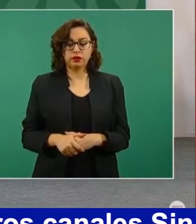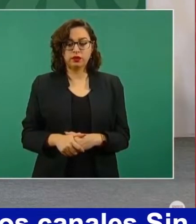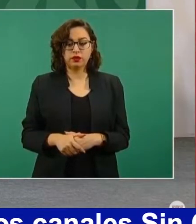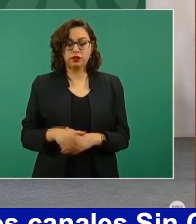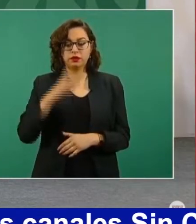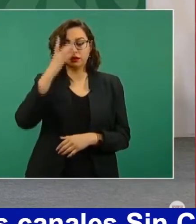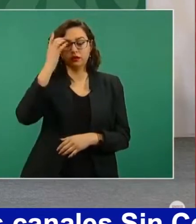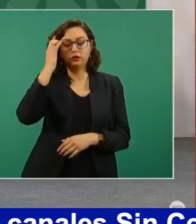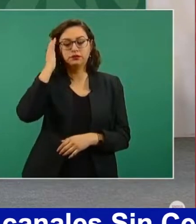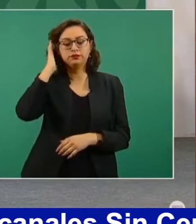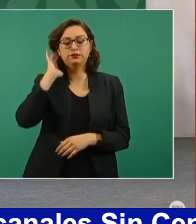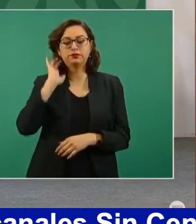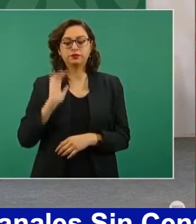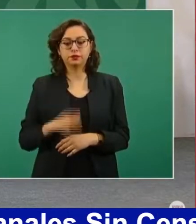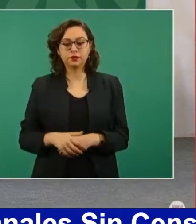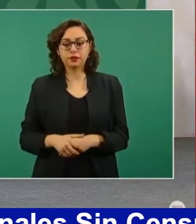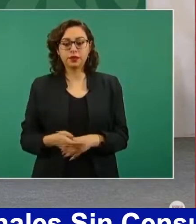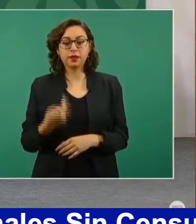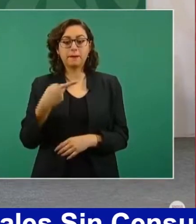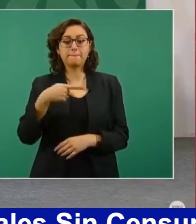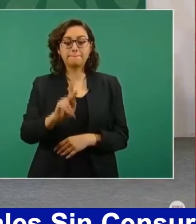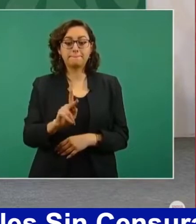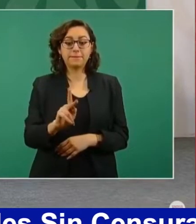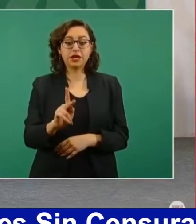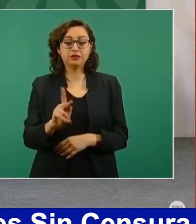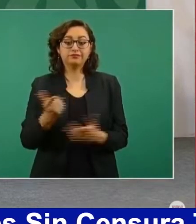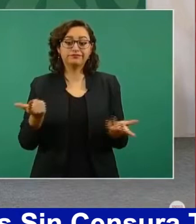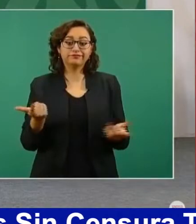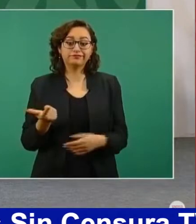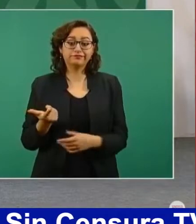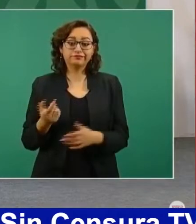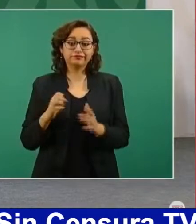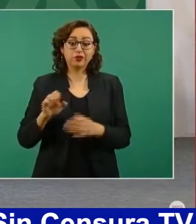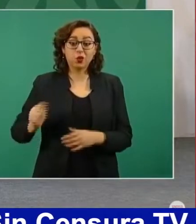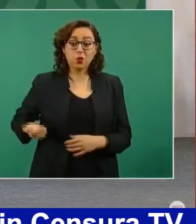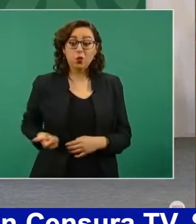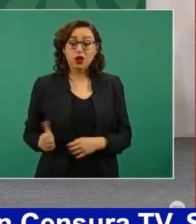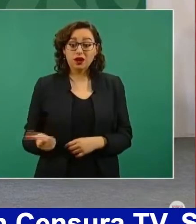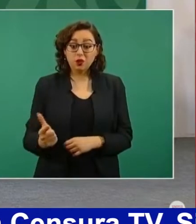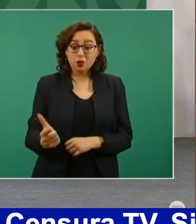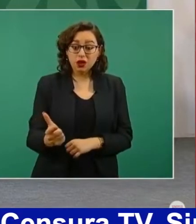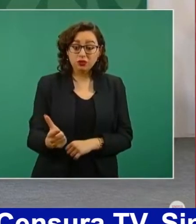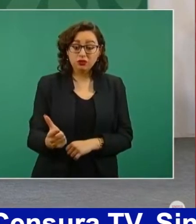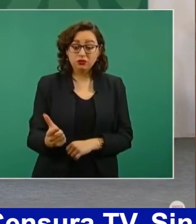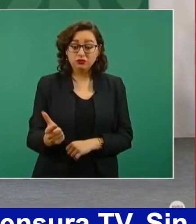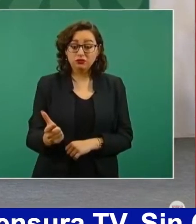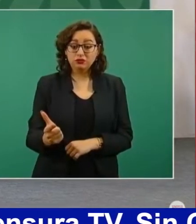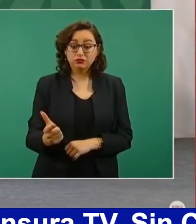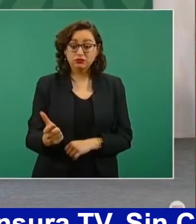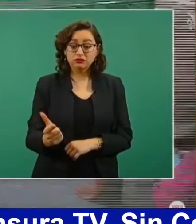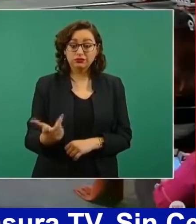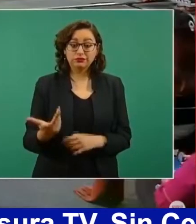Sin embargo, Guanajuato, estamos en el norte,